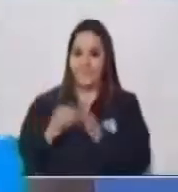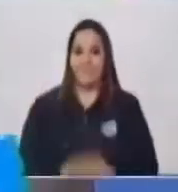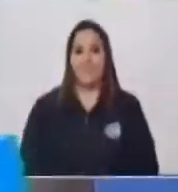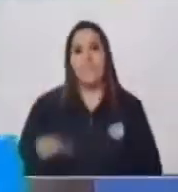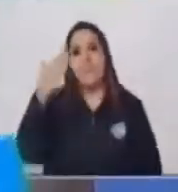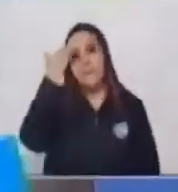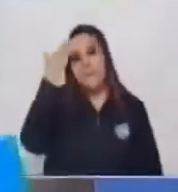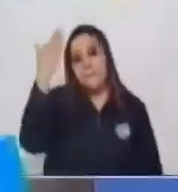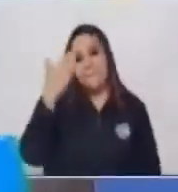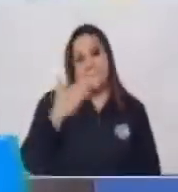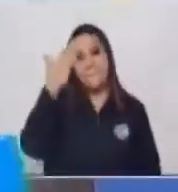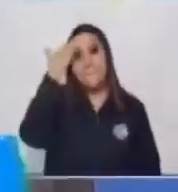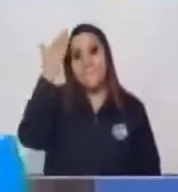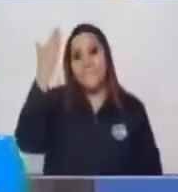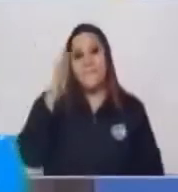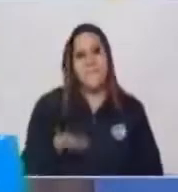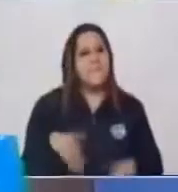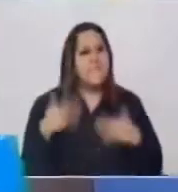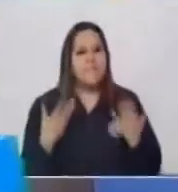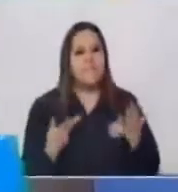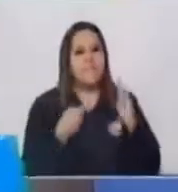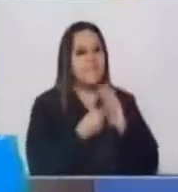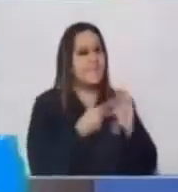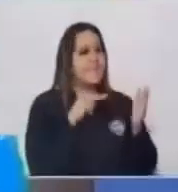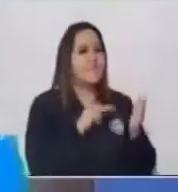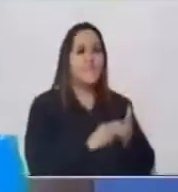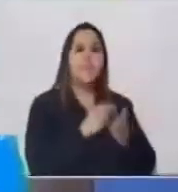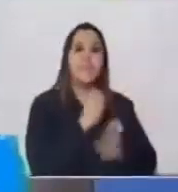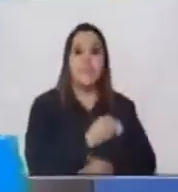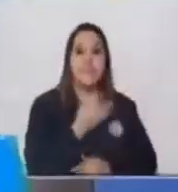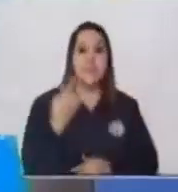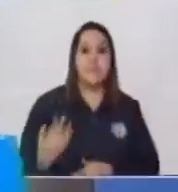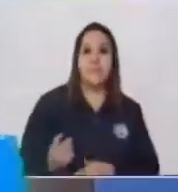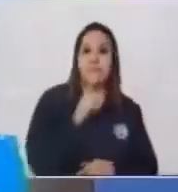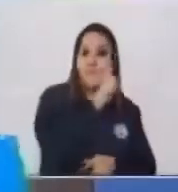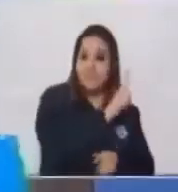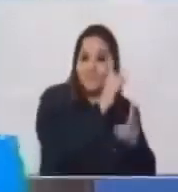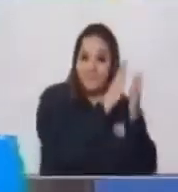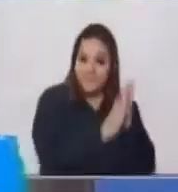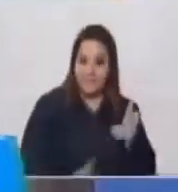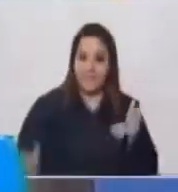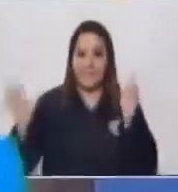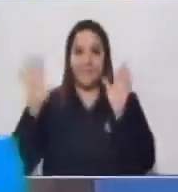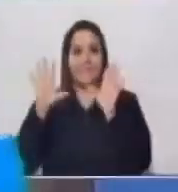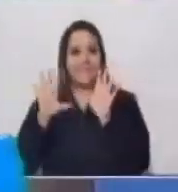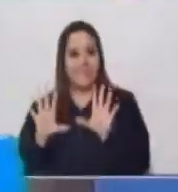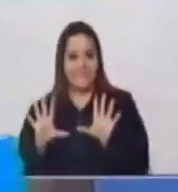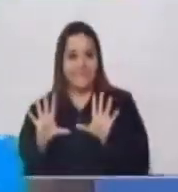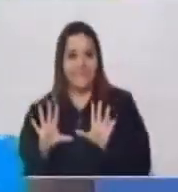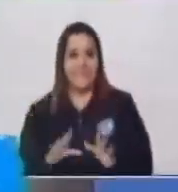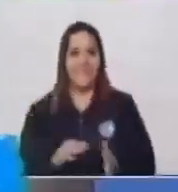Hola, hola, ¿eso qué es? Son los números del 1 al 10